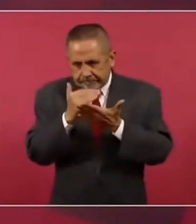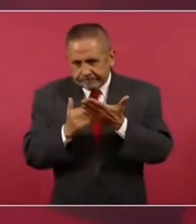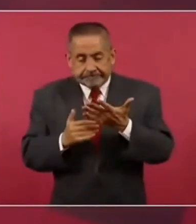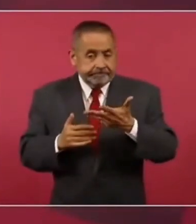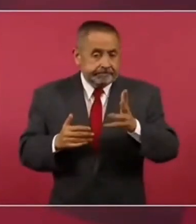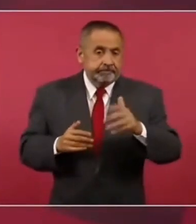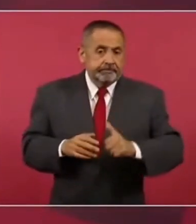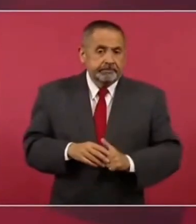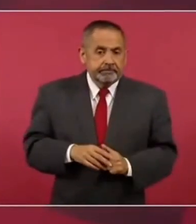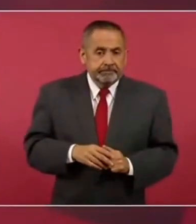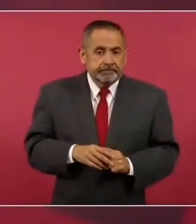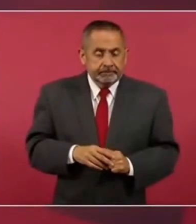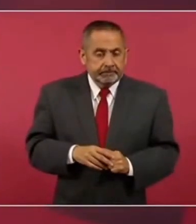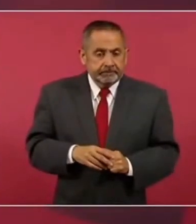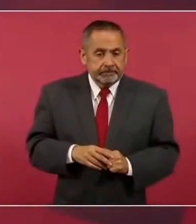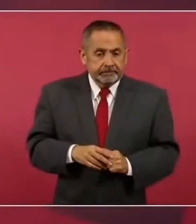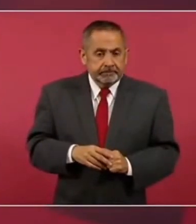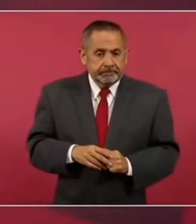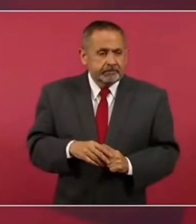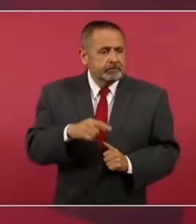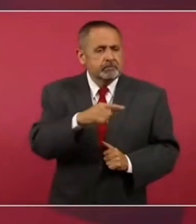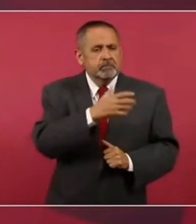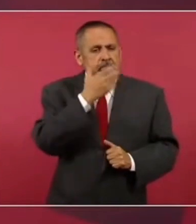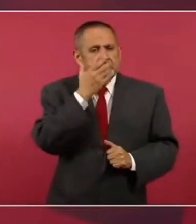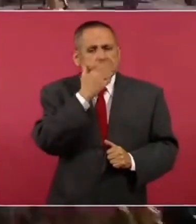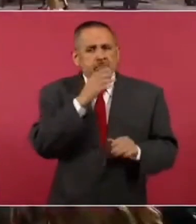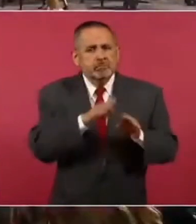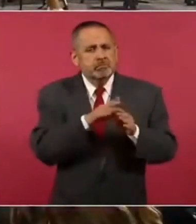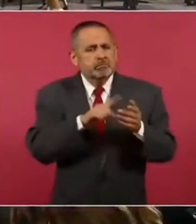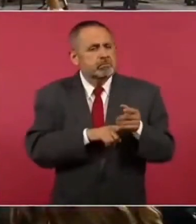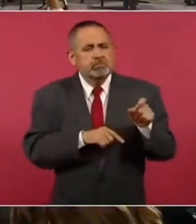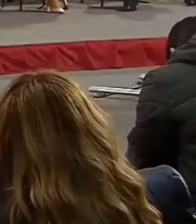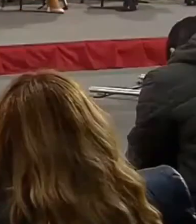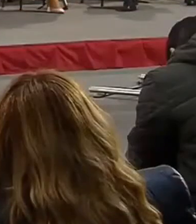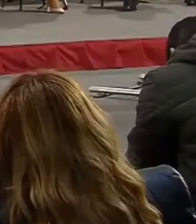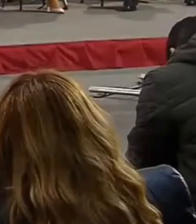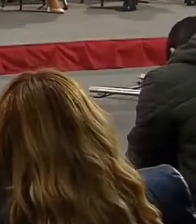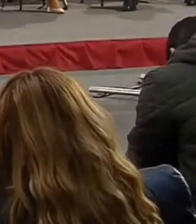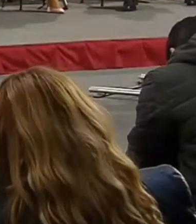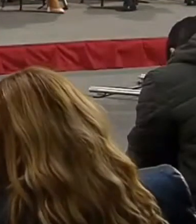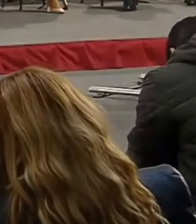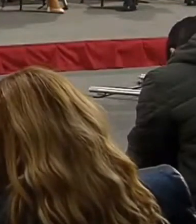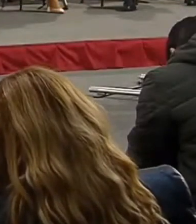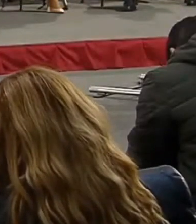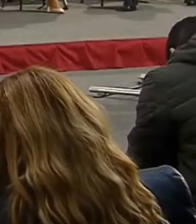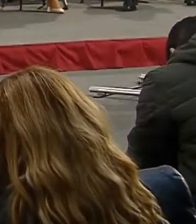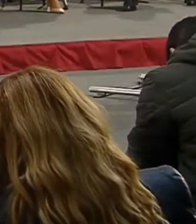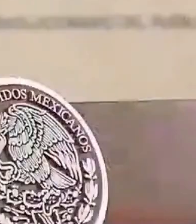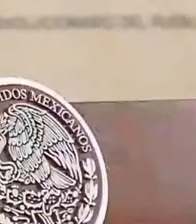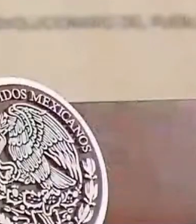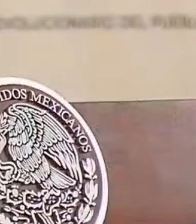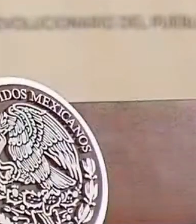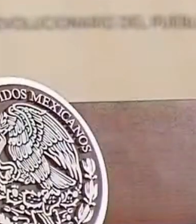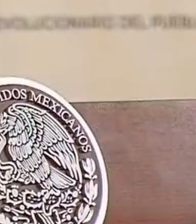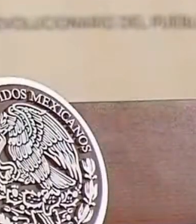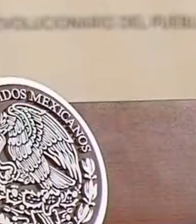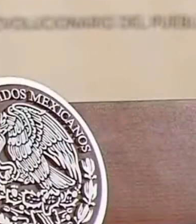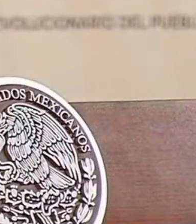están acostumbrados a actuar con